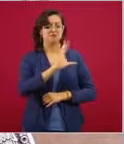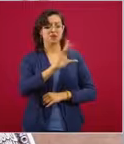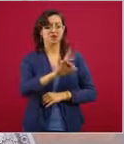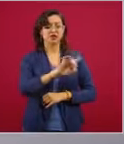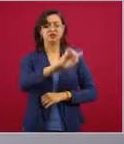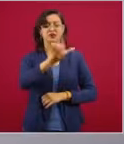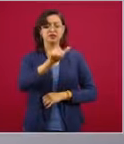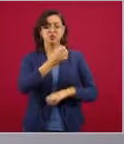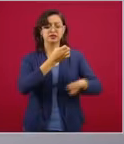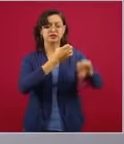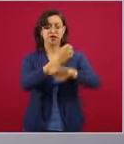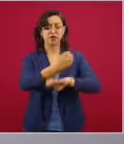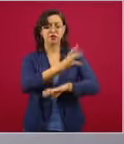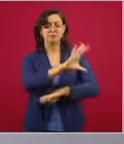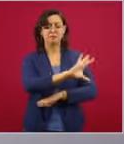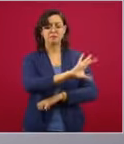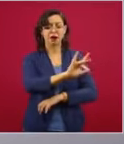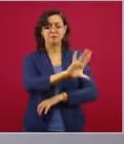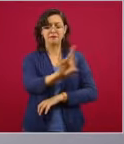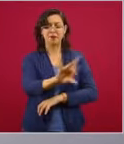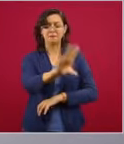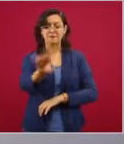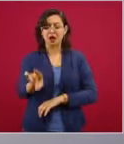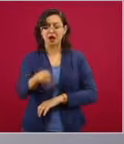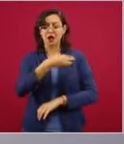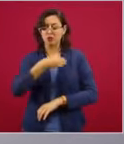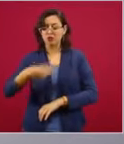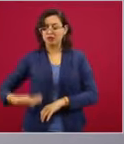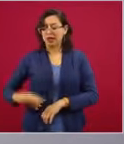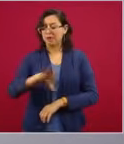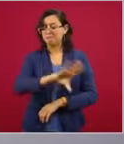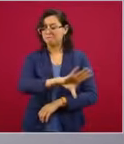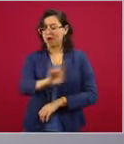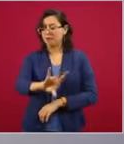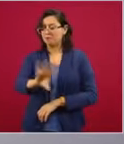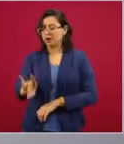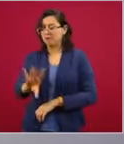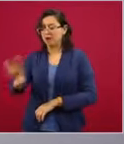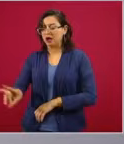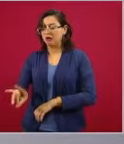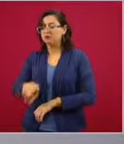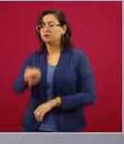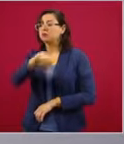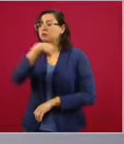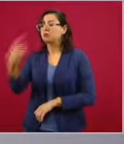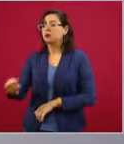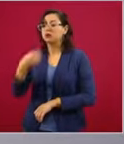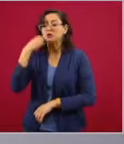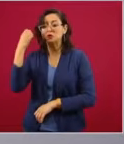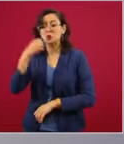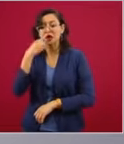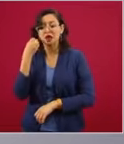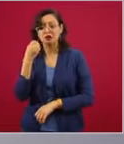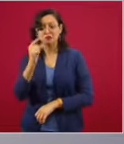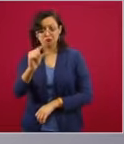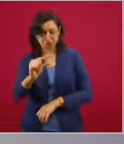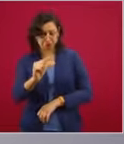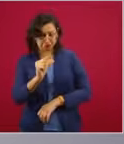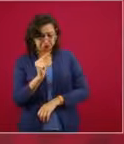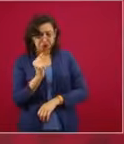municipal? No llega, o no llega al completo,